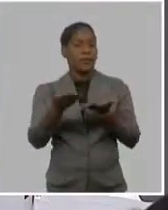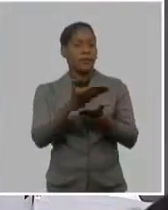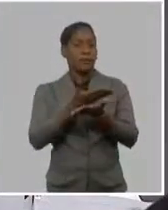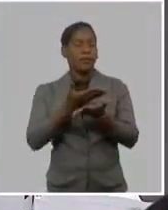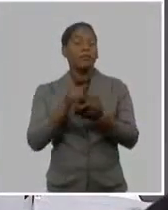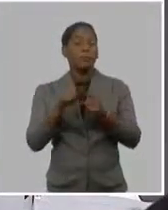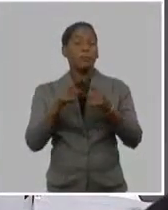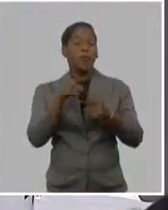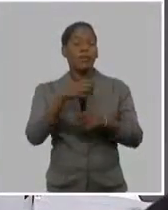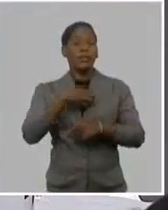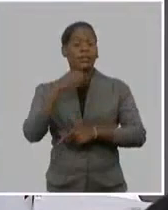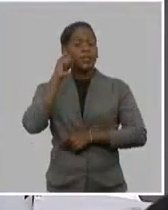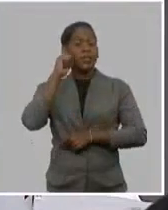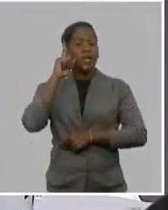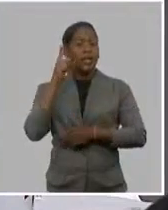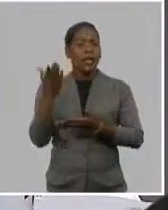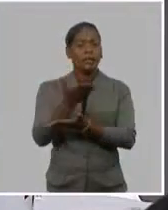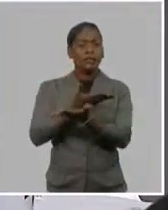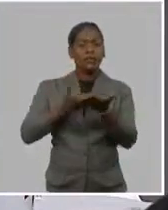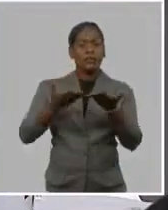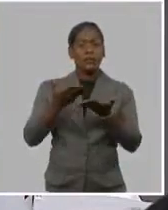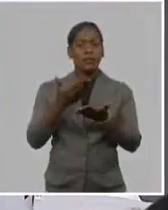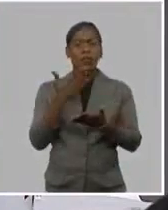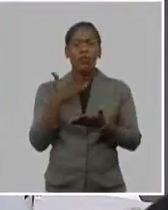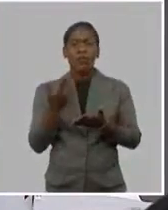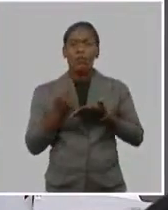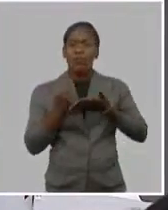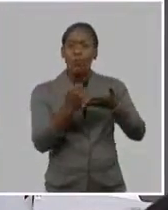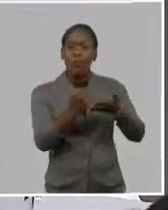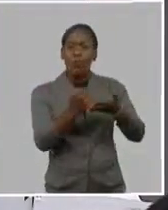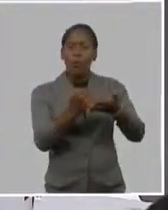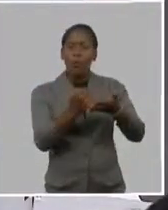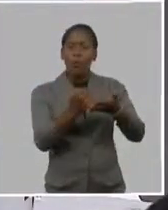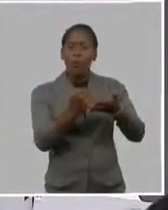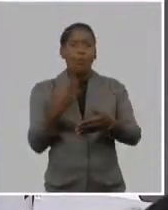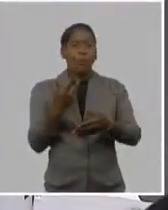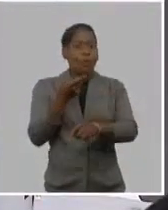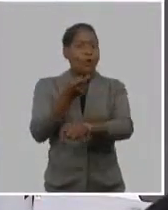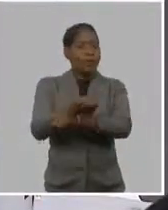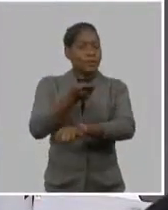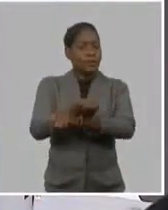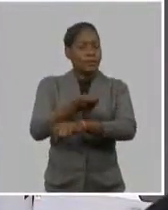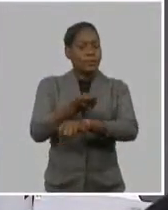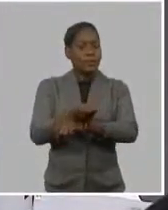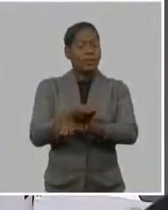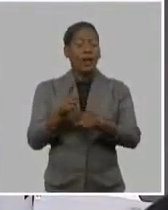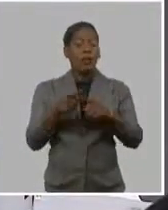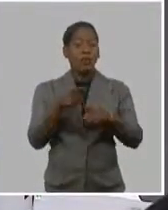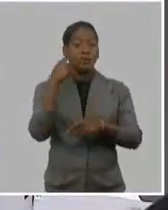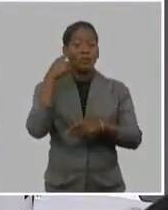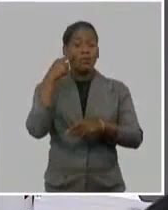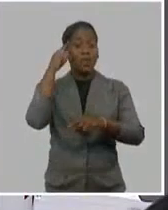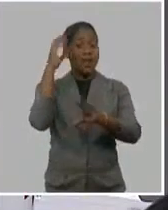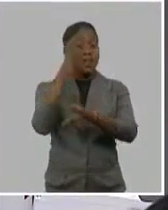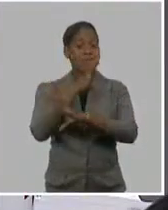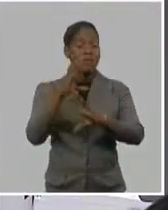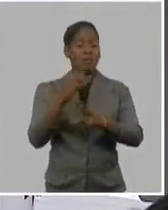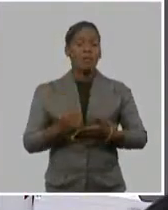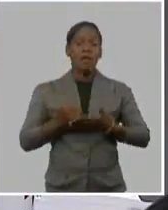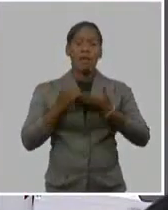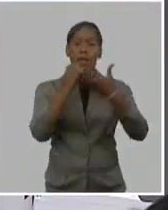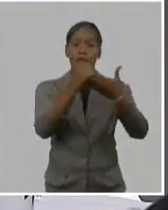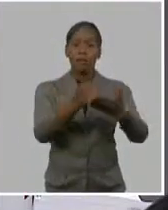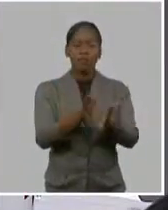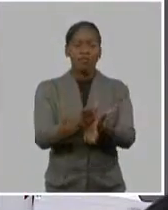intelectuales, jóvenes. Estimular ese pensamiento creativo que hablaba, la crítica comprometida,